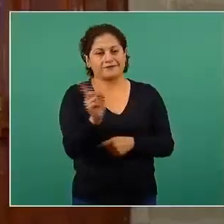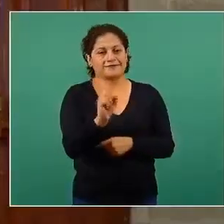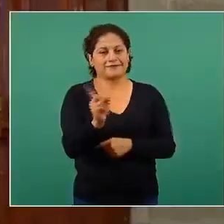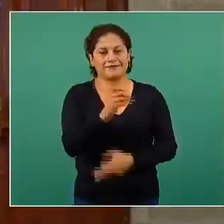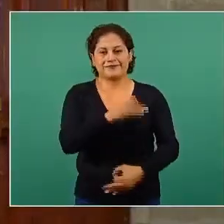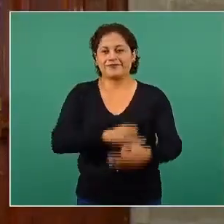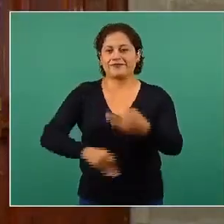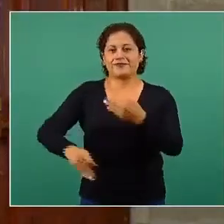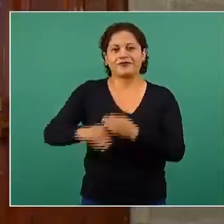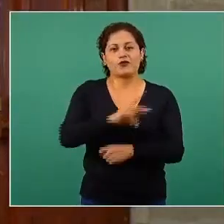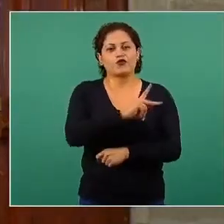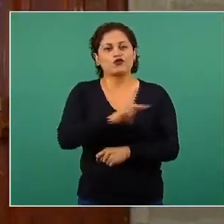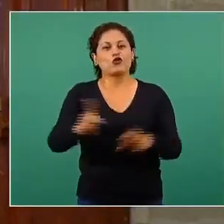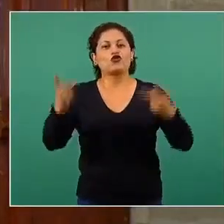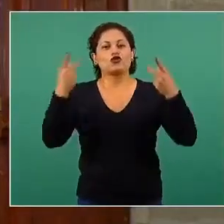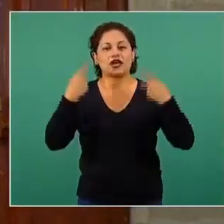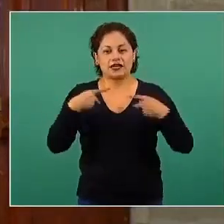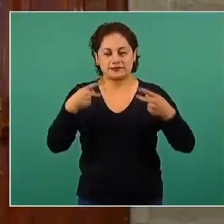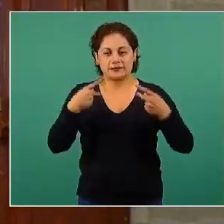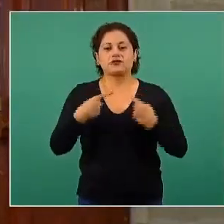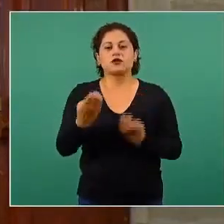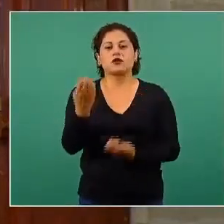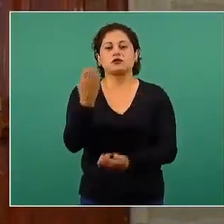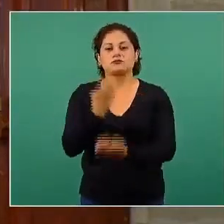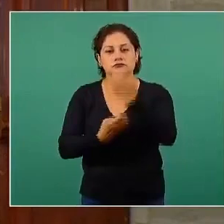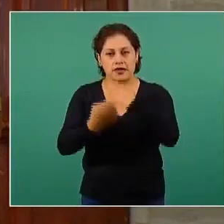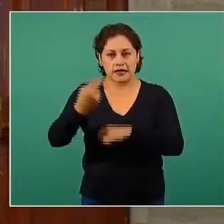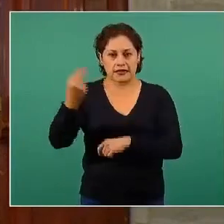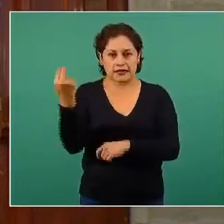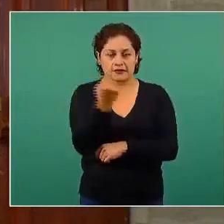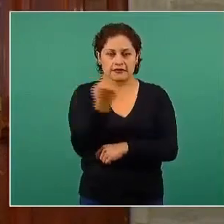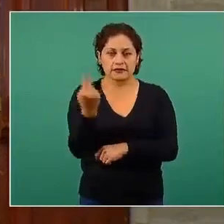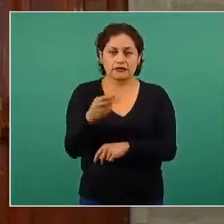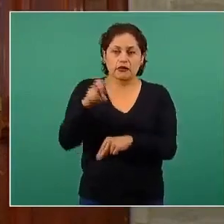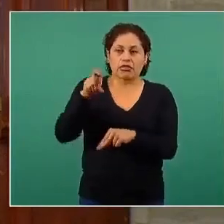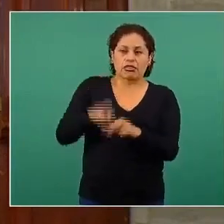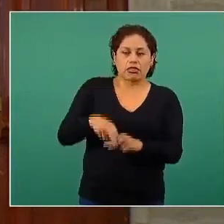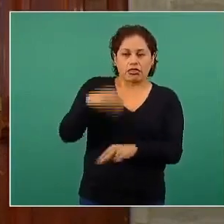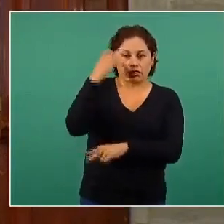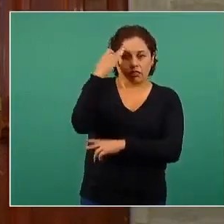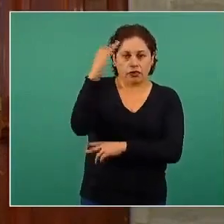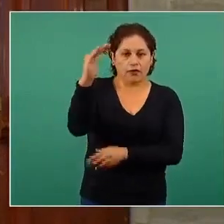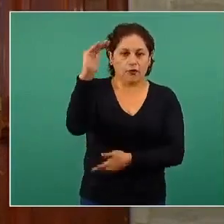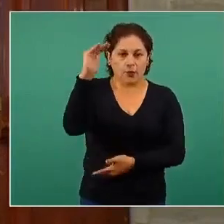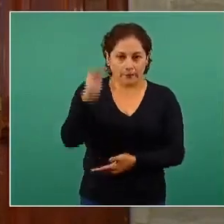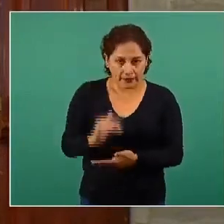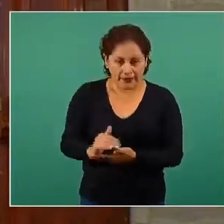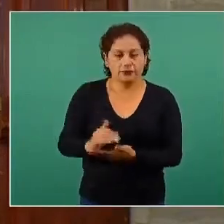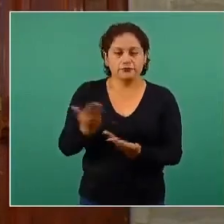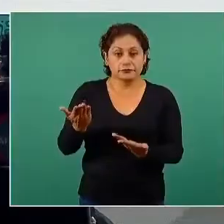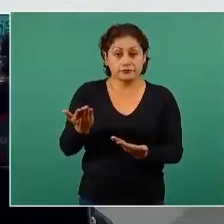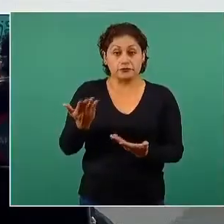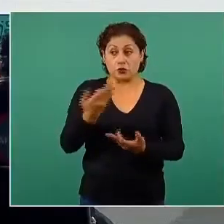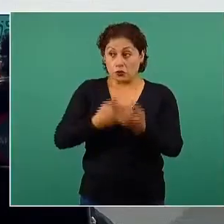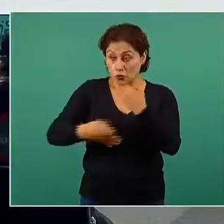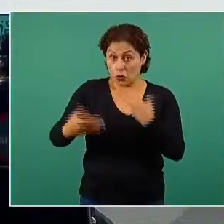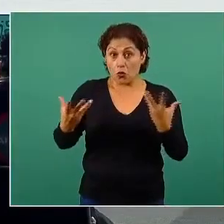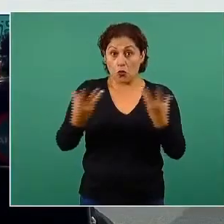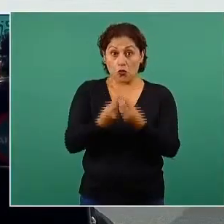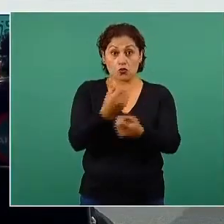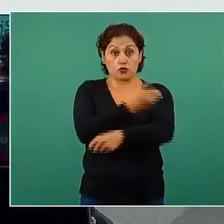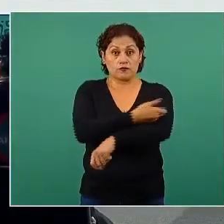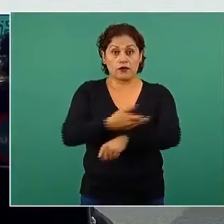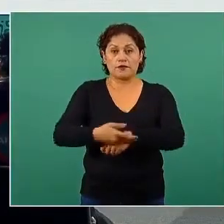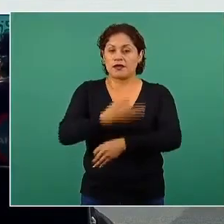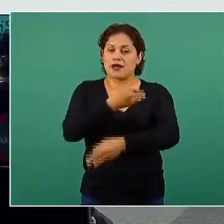necesitan hacer actividad física y limitar el tiempo sedentario. Y si lo hacemos en familia, todos nos estamos activando a la